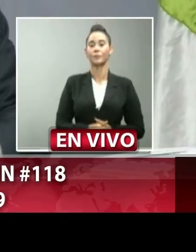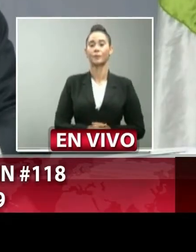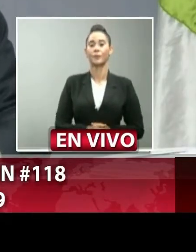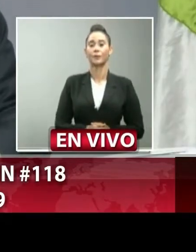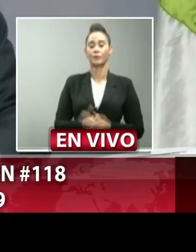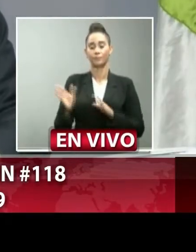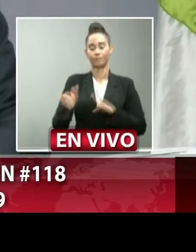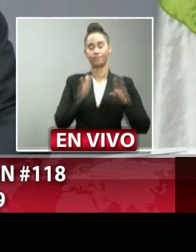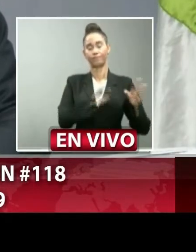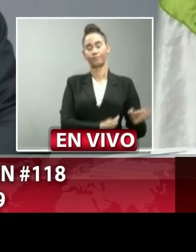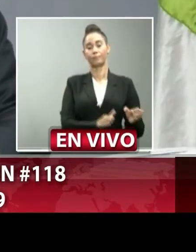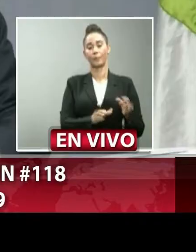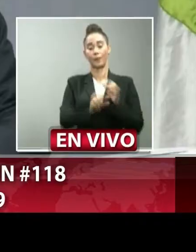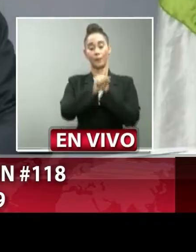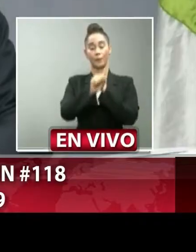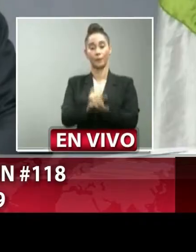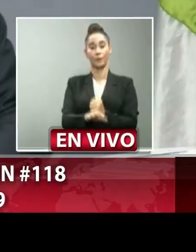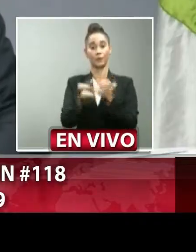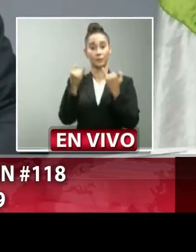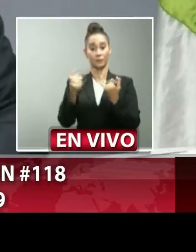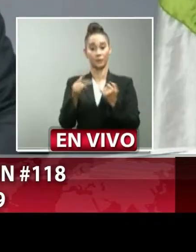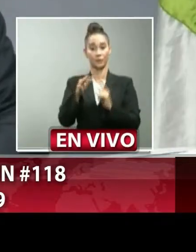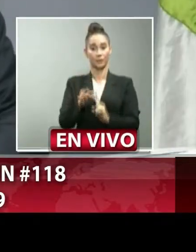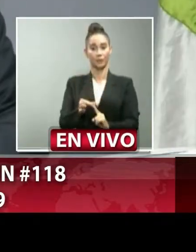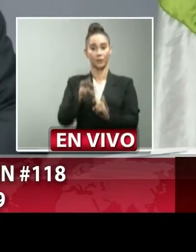pasamos a dar lectura al boletín